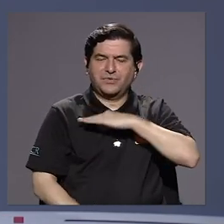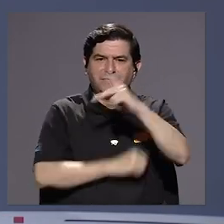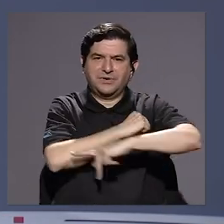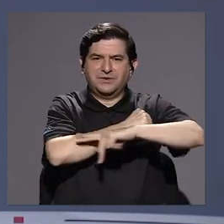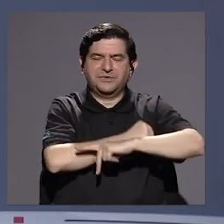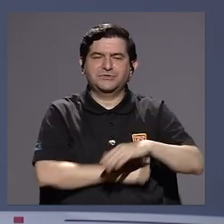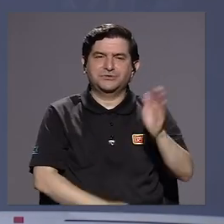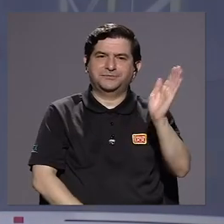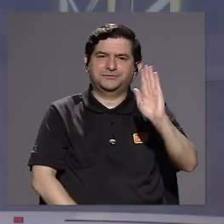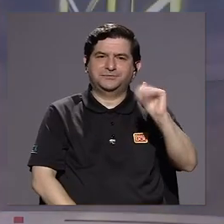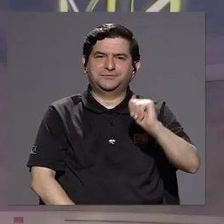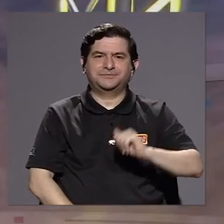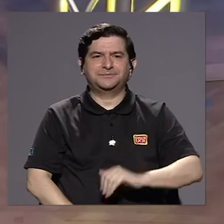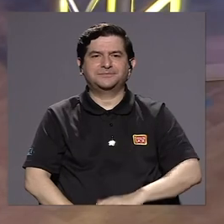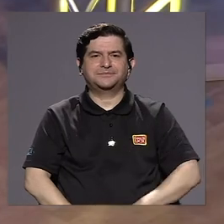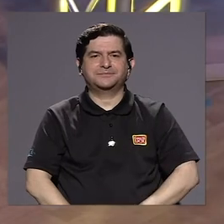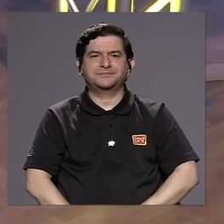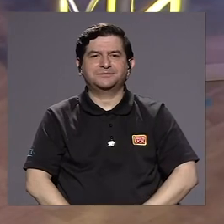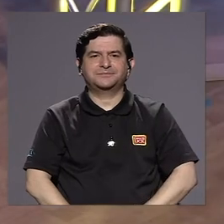Hasta luego.